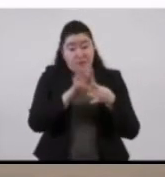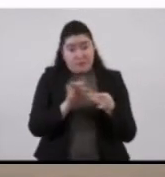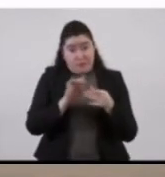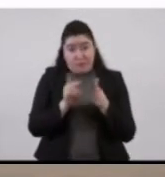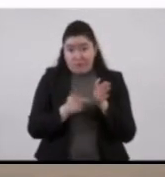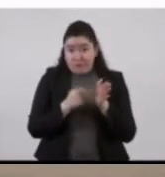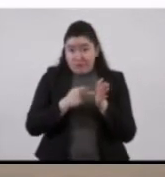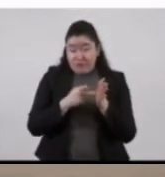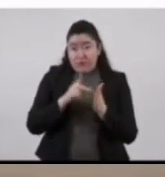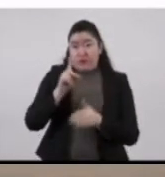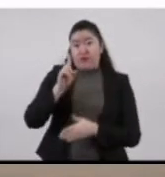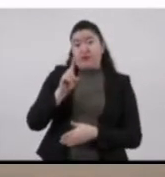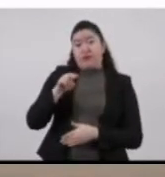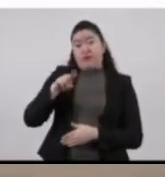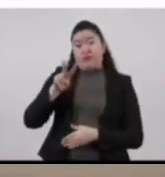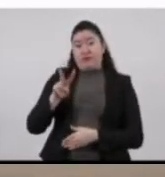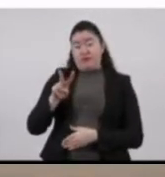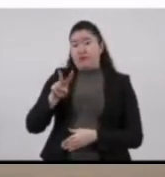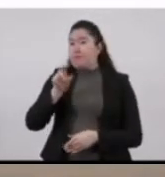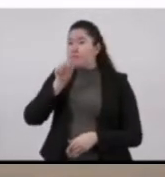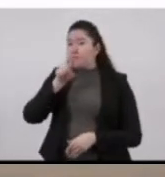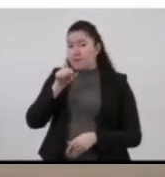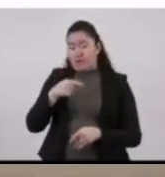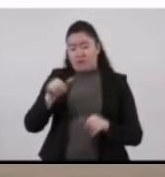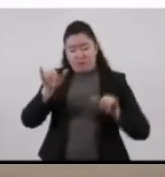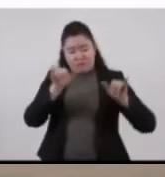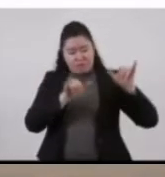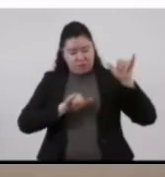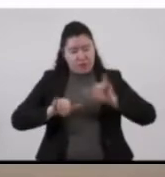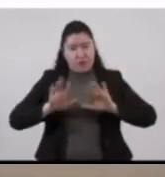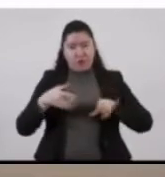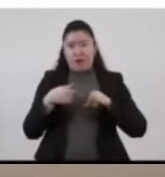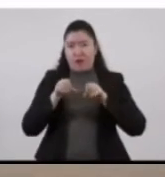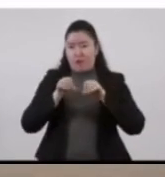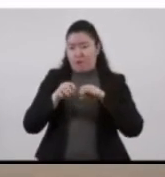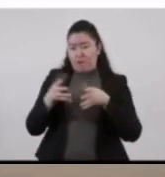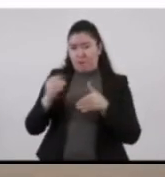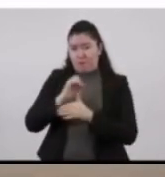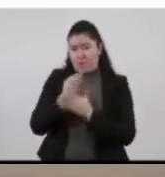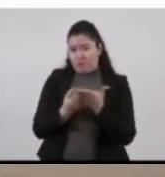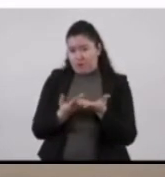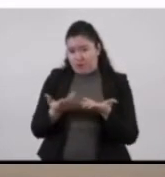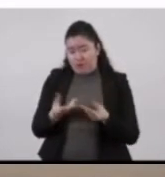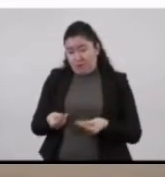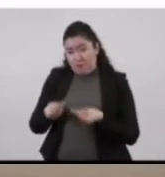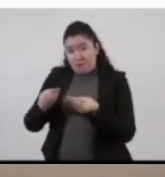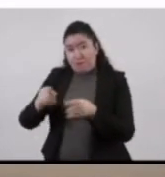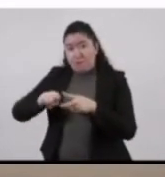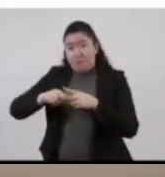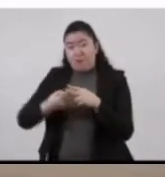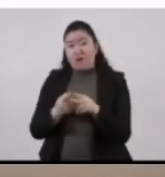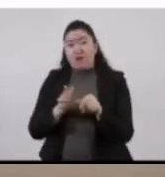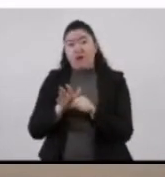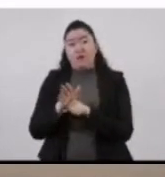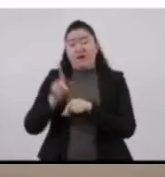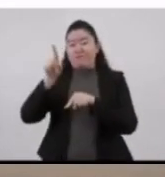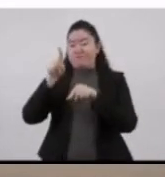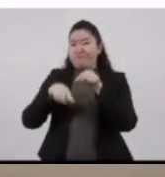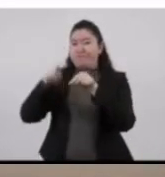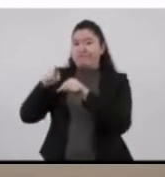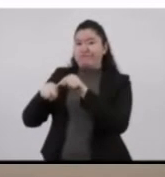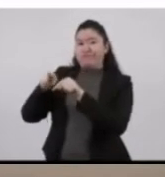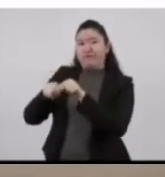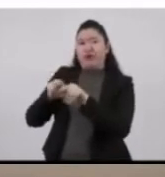generó ya el oficio de término de las pruebas de laboratorio a fin de iniciar sin problema el desmantelamiento